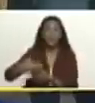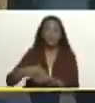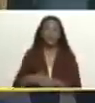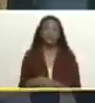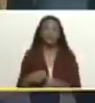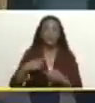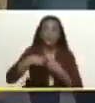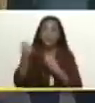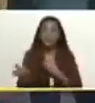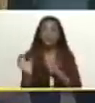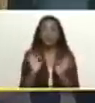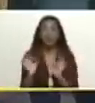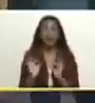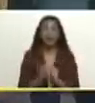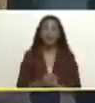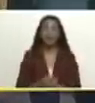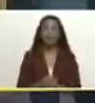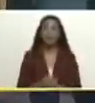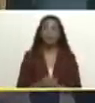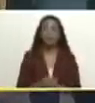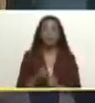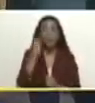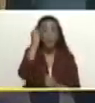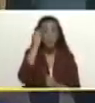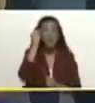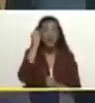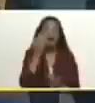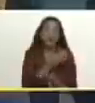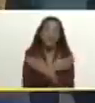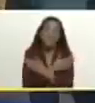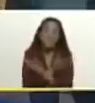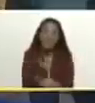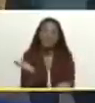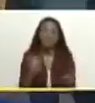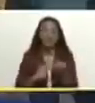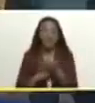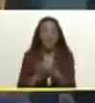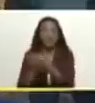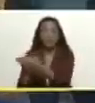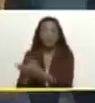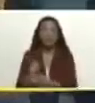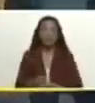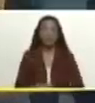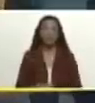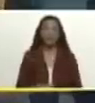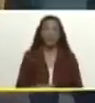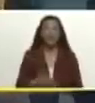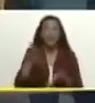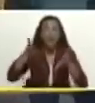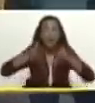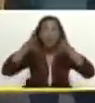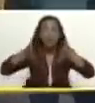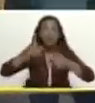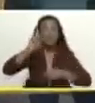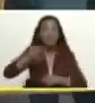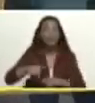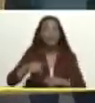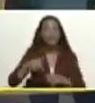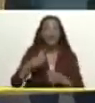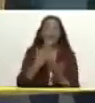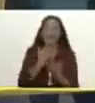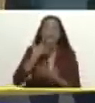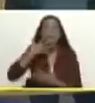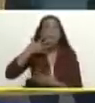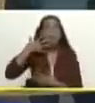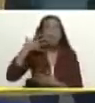distinción ni exclusión y siempre pensando en el bienestar colectivo es nuestra orientación y estamos muy